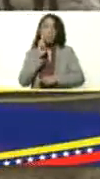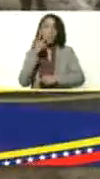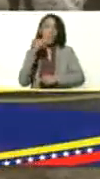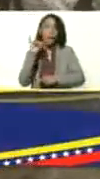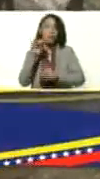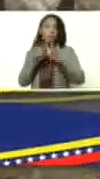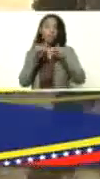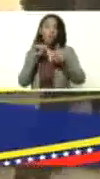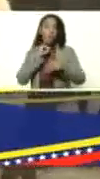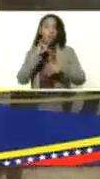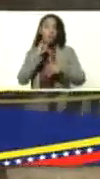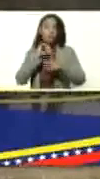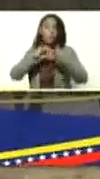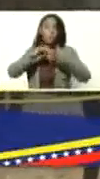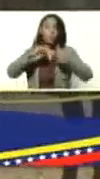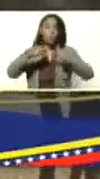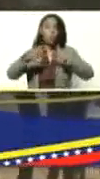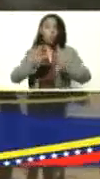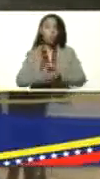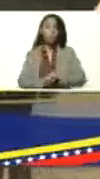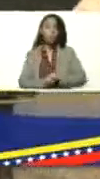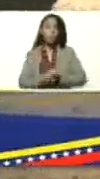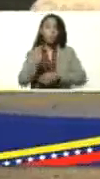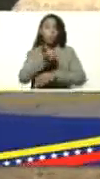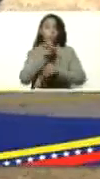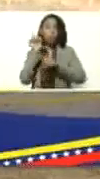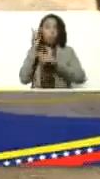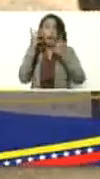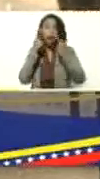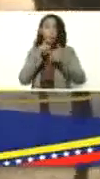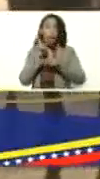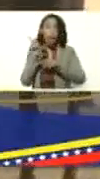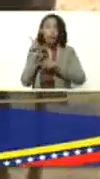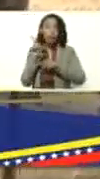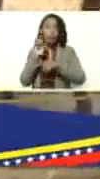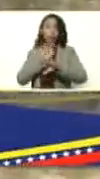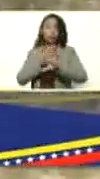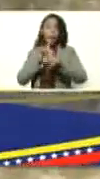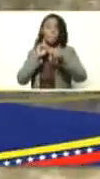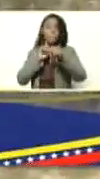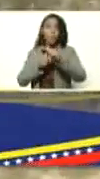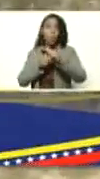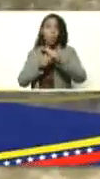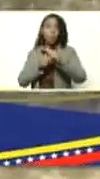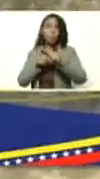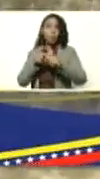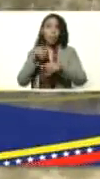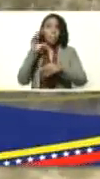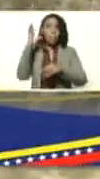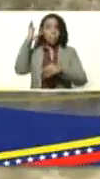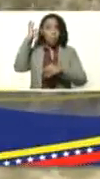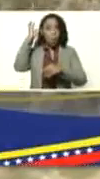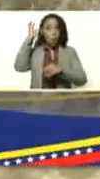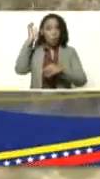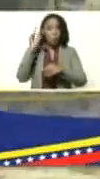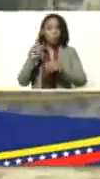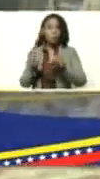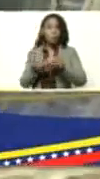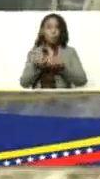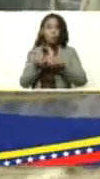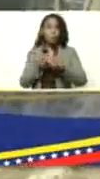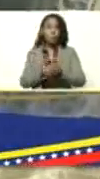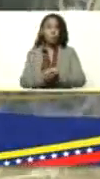toda la información genética de todos estos animales. Además de eso, ellos están identificados con un bolo intraruminal que va adentro del rumen,